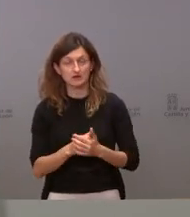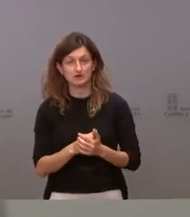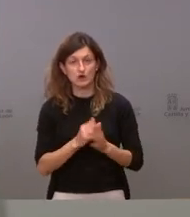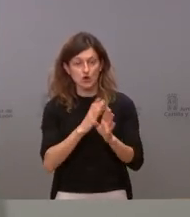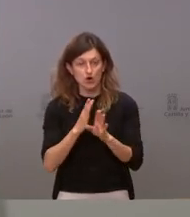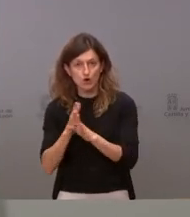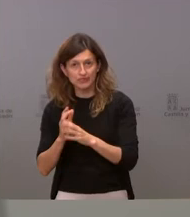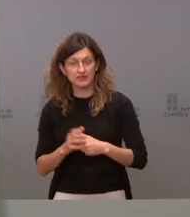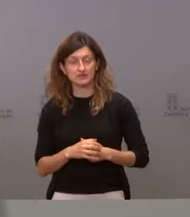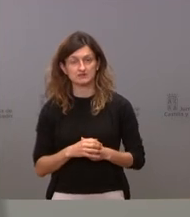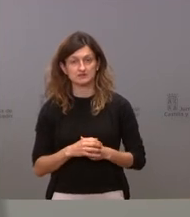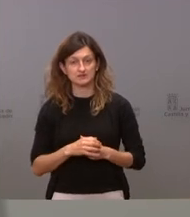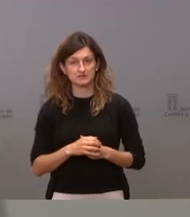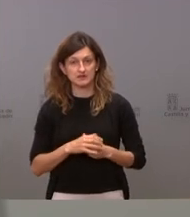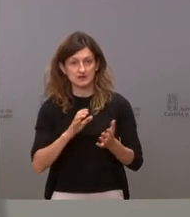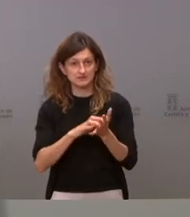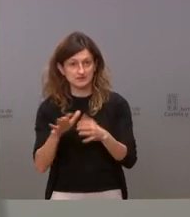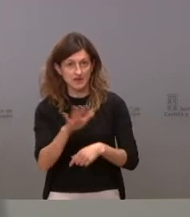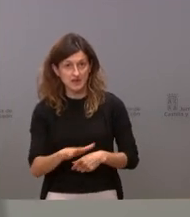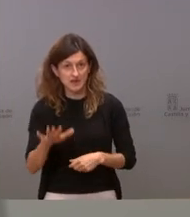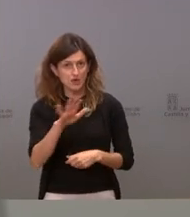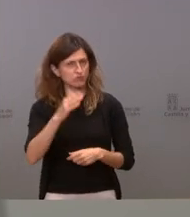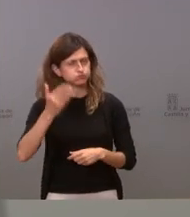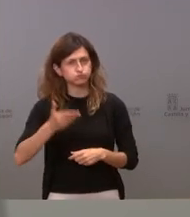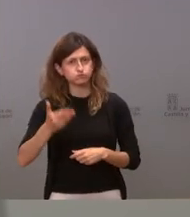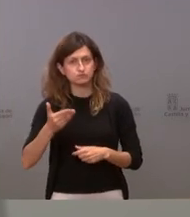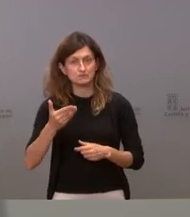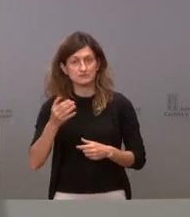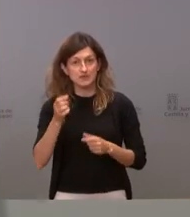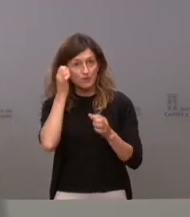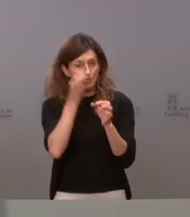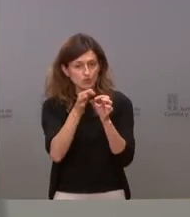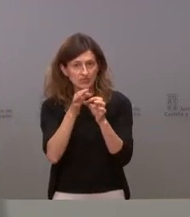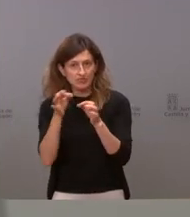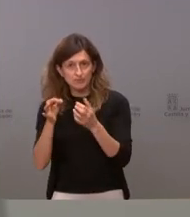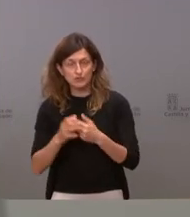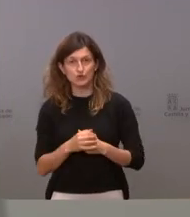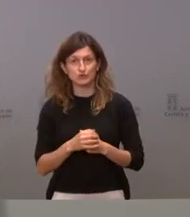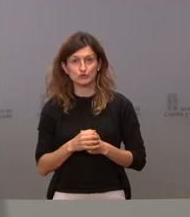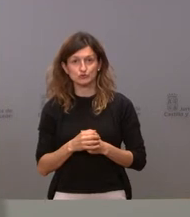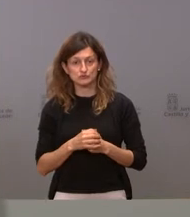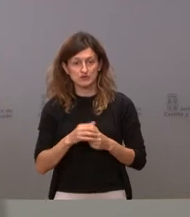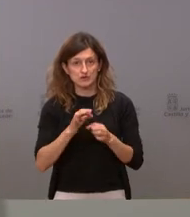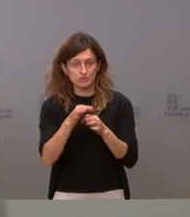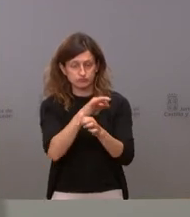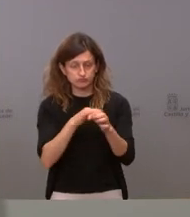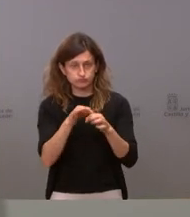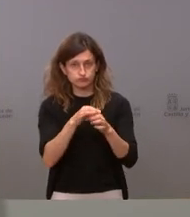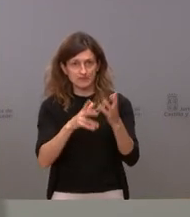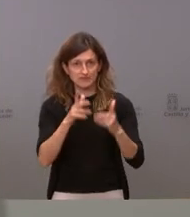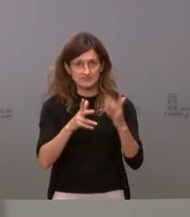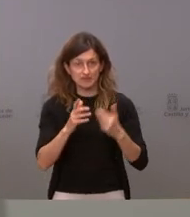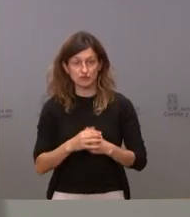ordenada en el territorio es muy importante tener municipios en comunidades administraciones